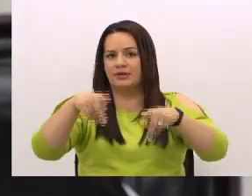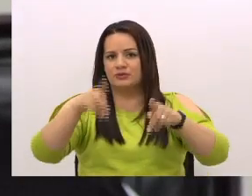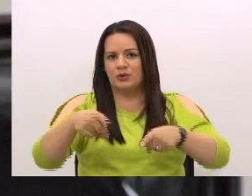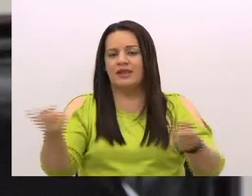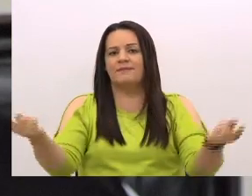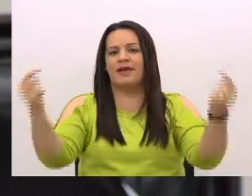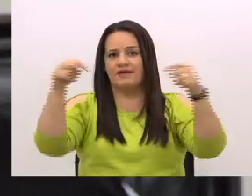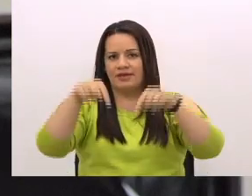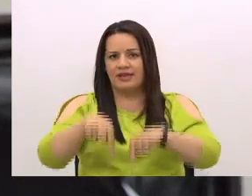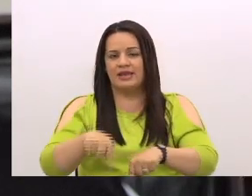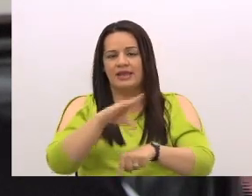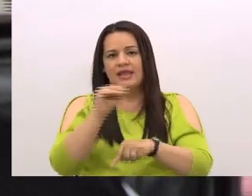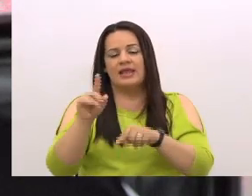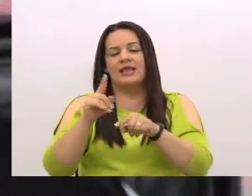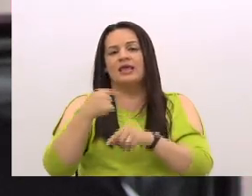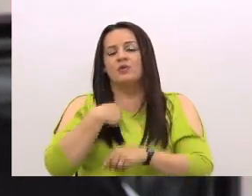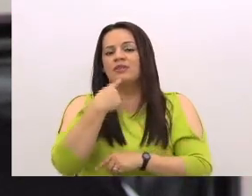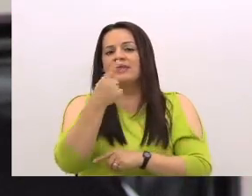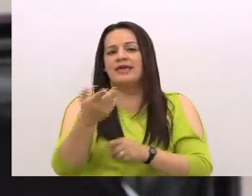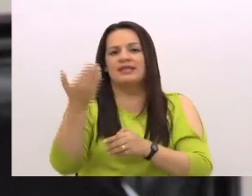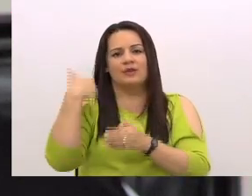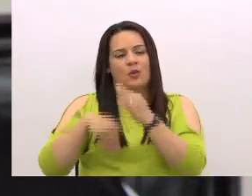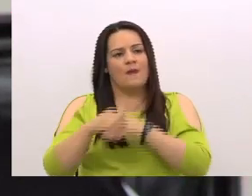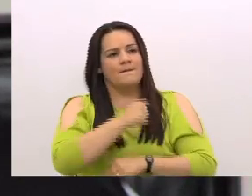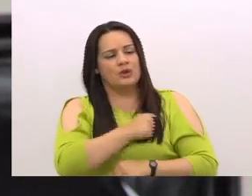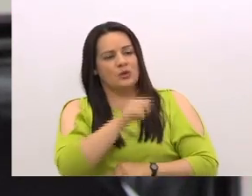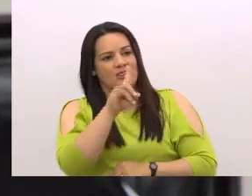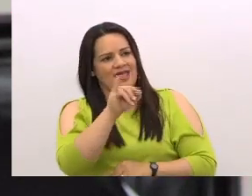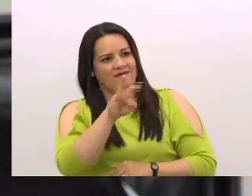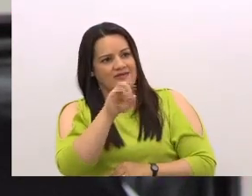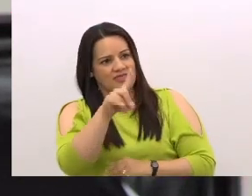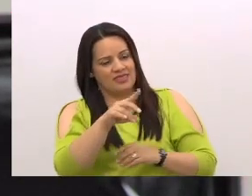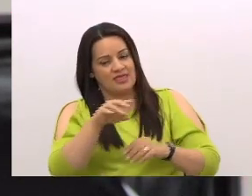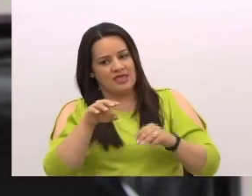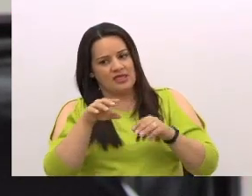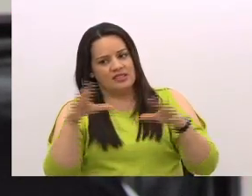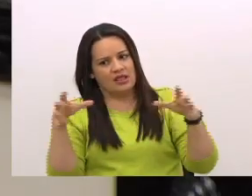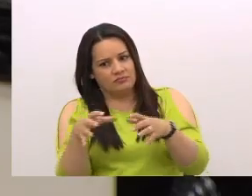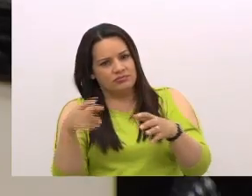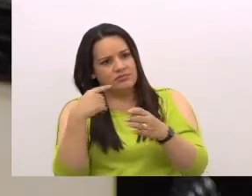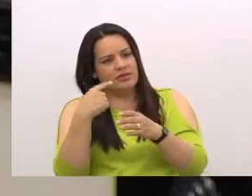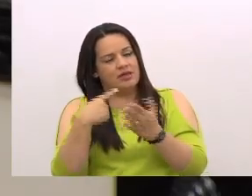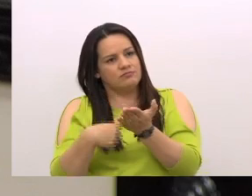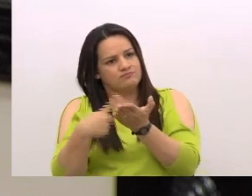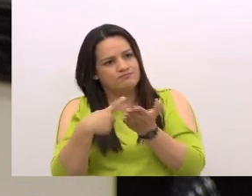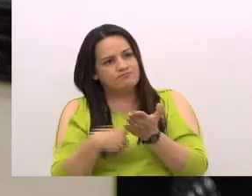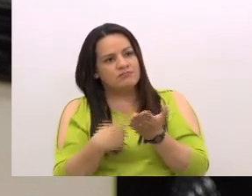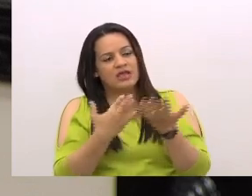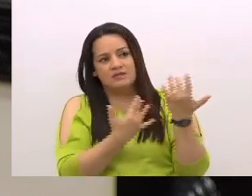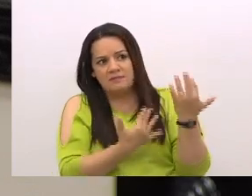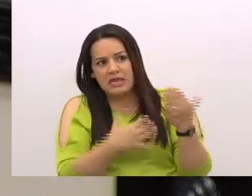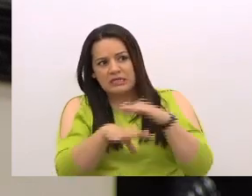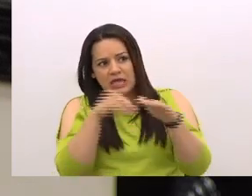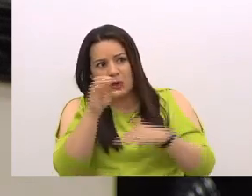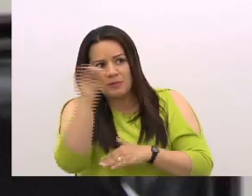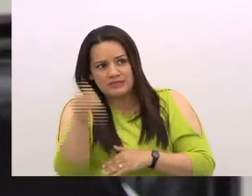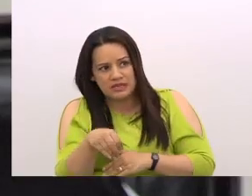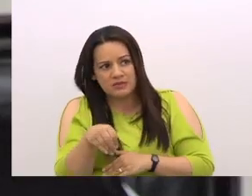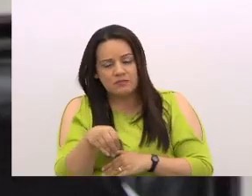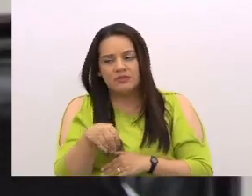inicio. ¿Espera, don David, de la mesa de trabajo sacar ya un porcentaje establecido? Esperamos